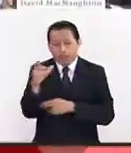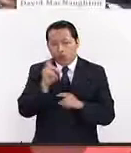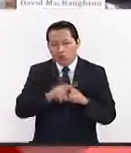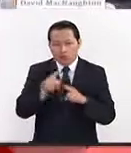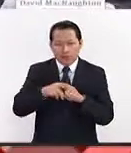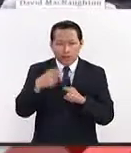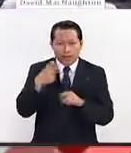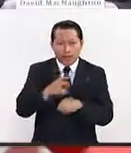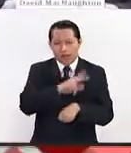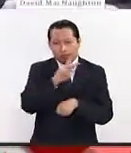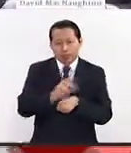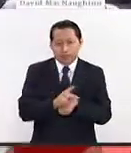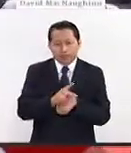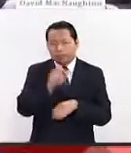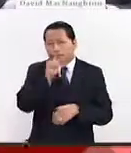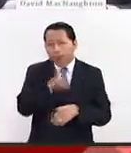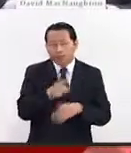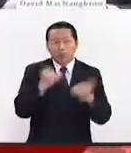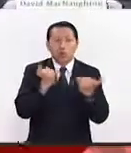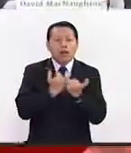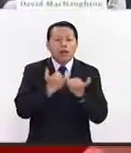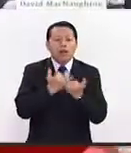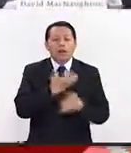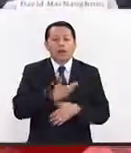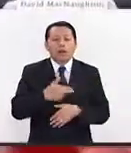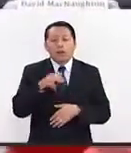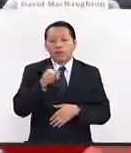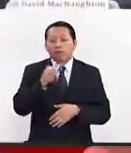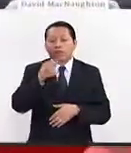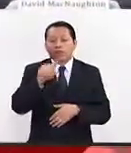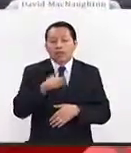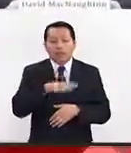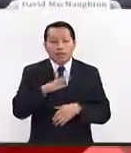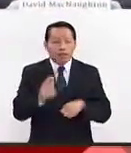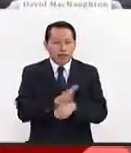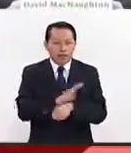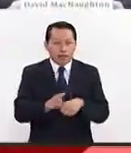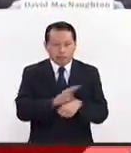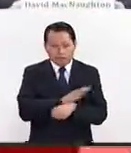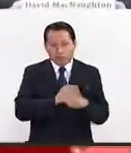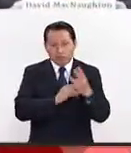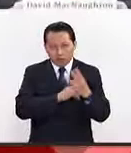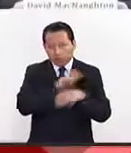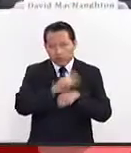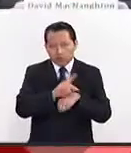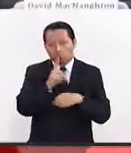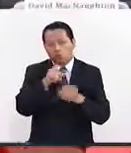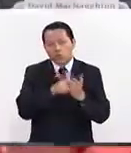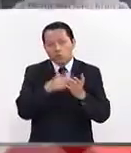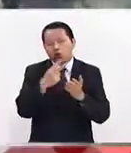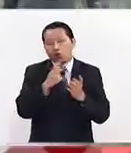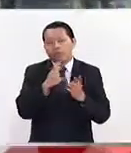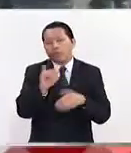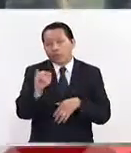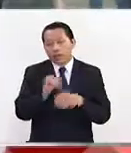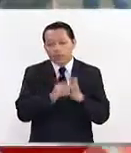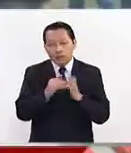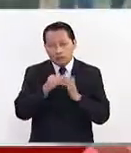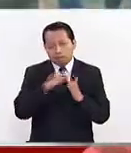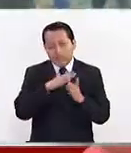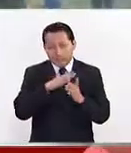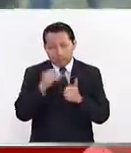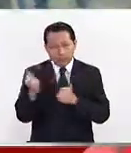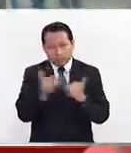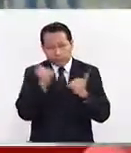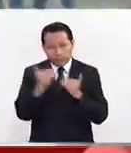este país. Destaca el presidente que NAFTA ha traído un beneficio para ambas naciones de 1.2 billones de importaciones, ahora